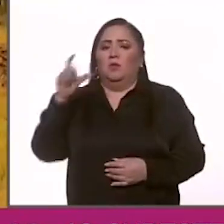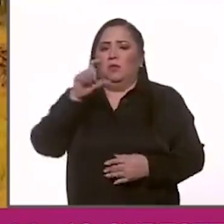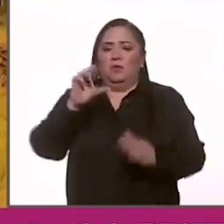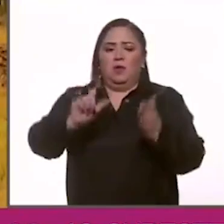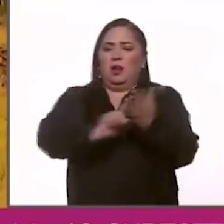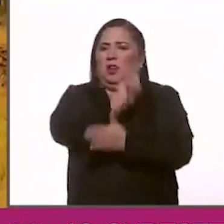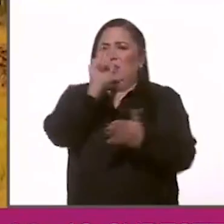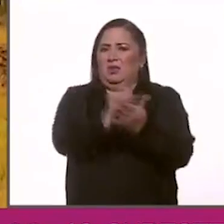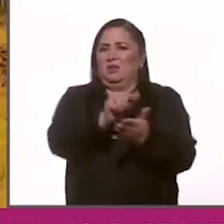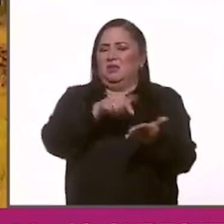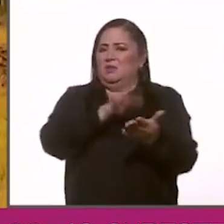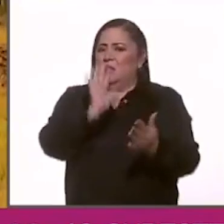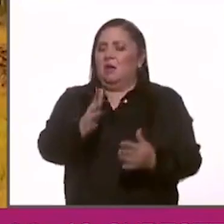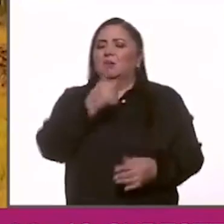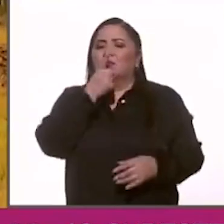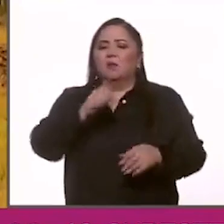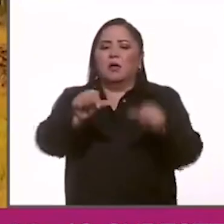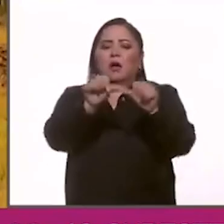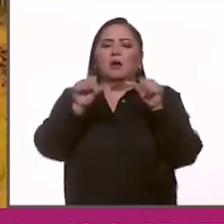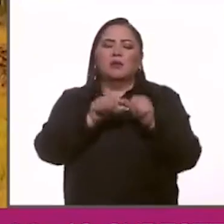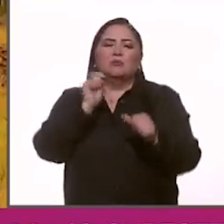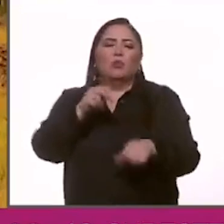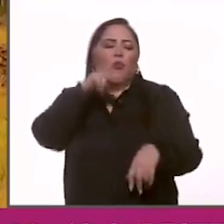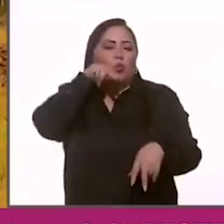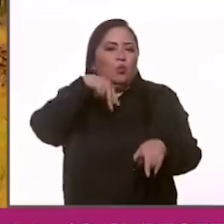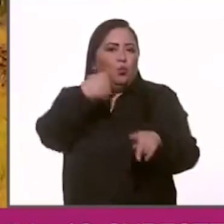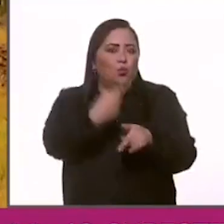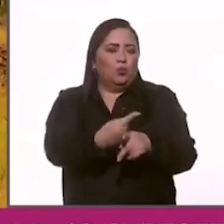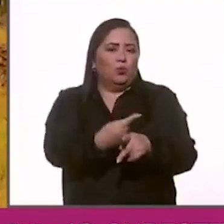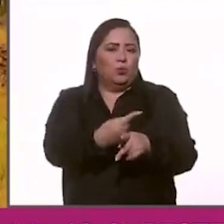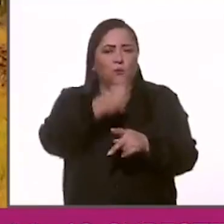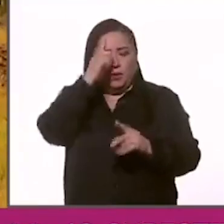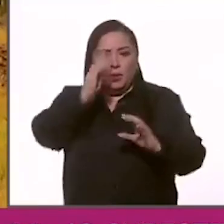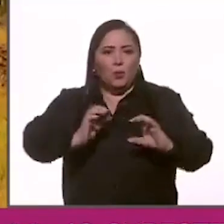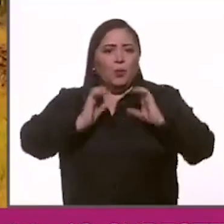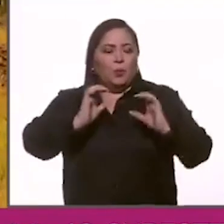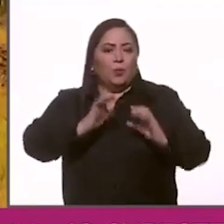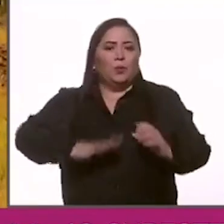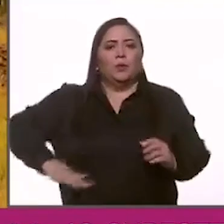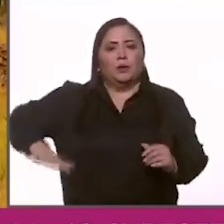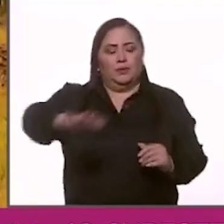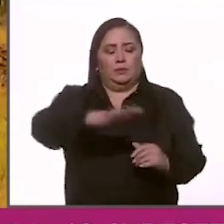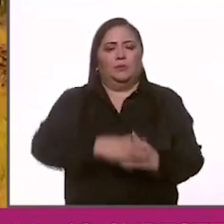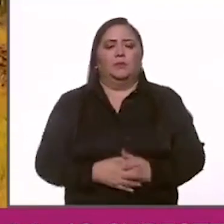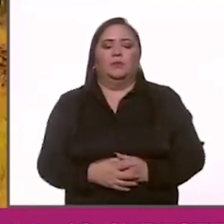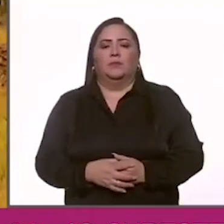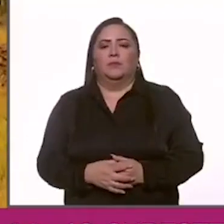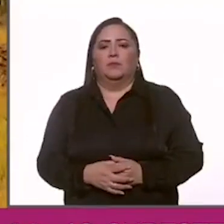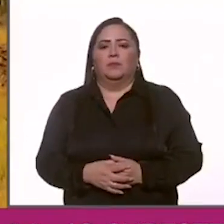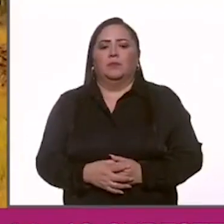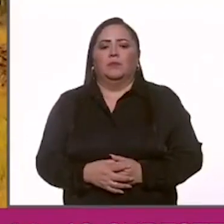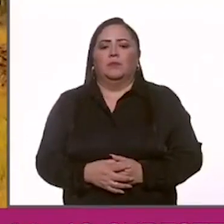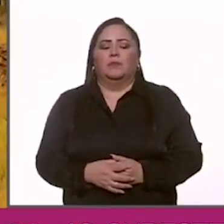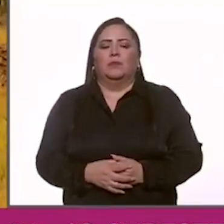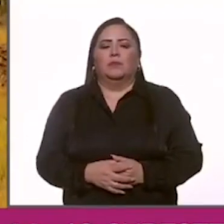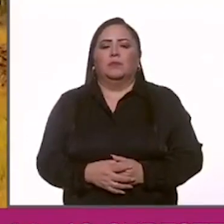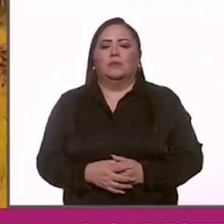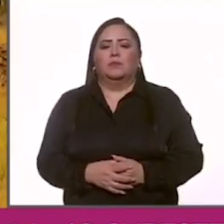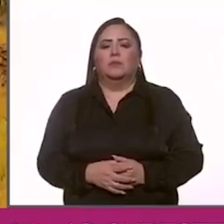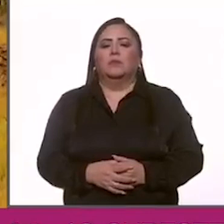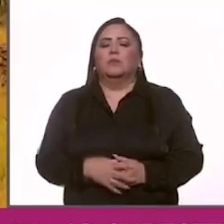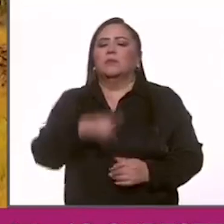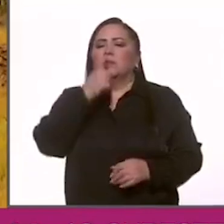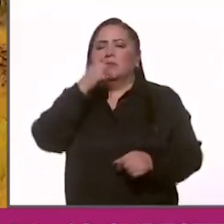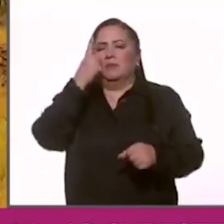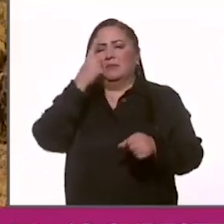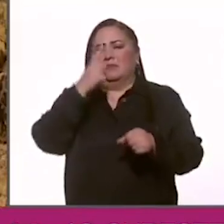constituida como un área voluntaria de conservación, tiene implicaciones sobre